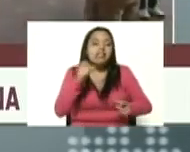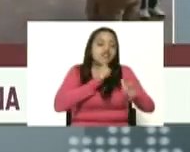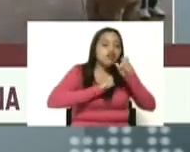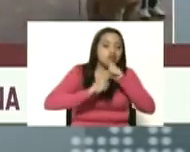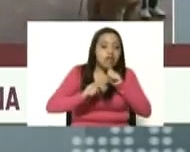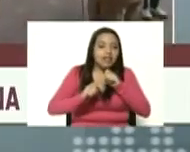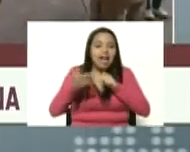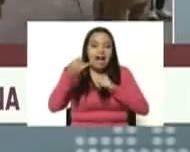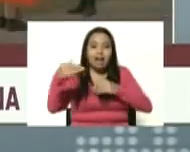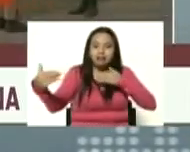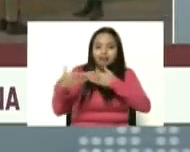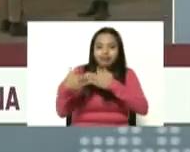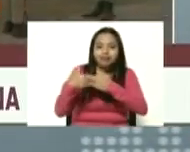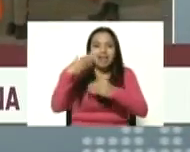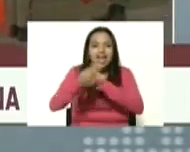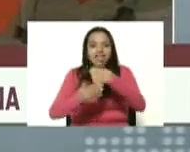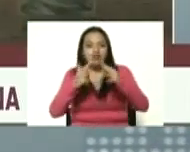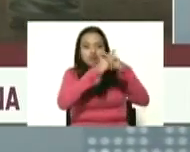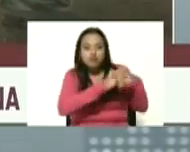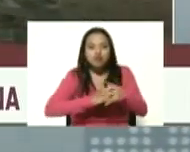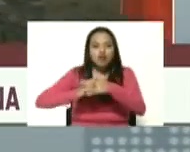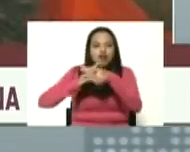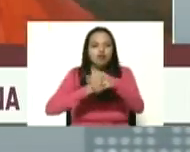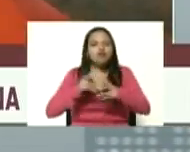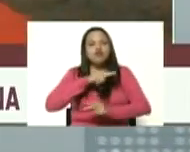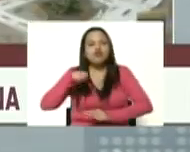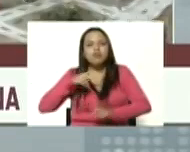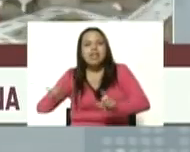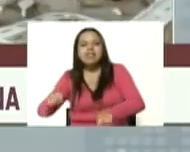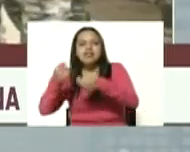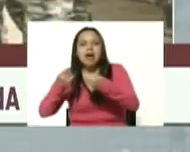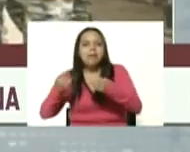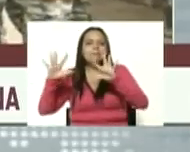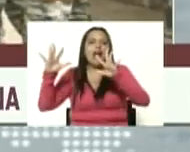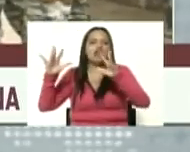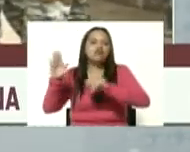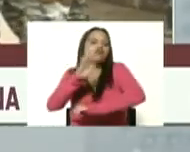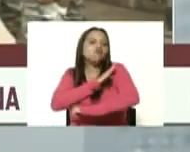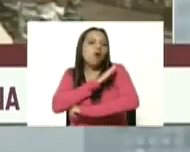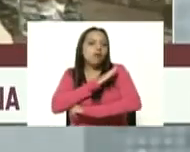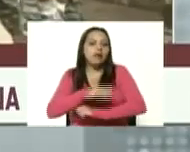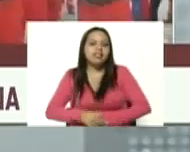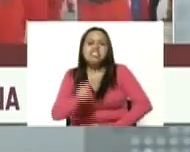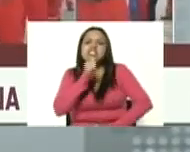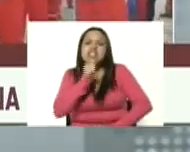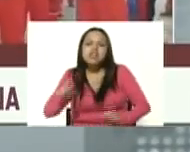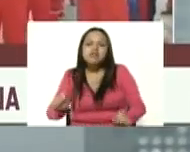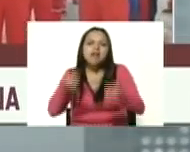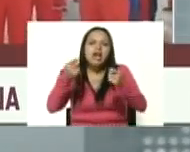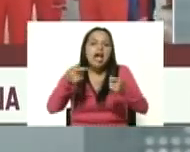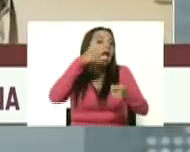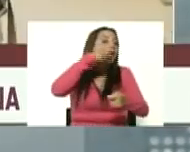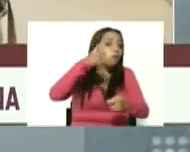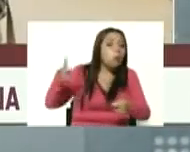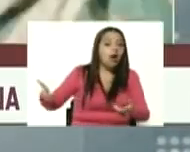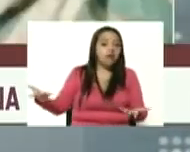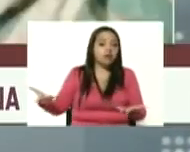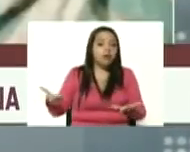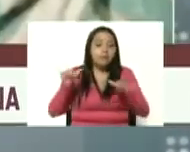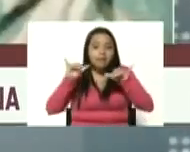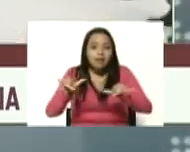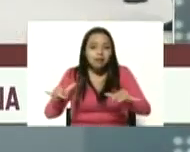agredida por el imperialismo la vamos a recuperar con nuestras manos y la va a recuperar ¿quién? el pueblo en